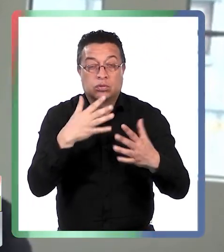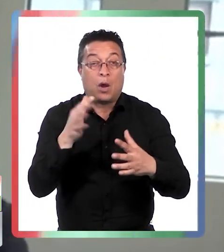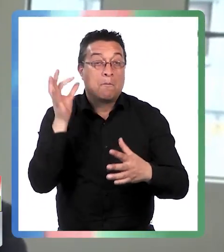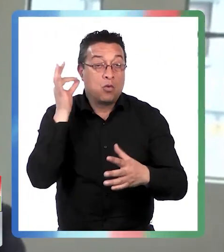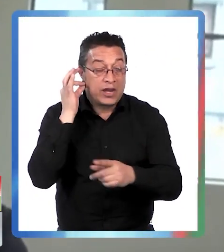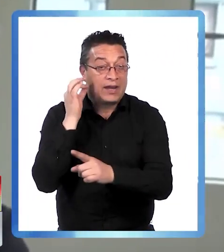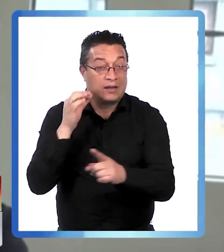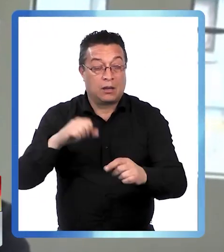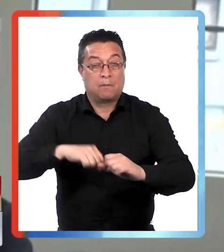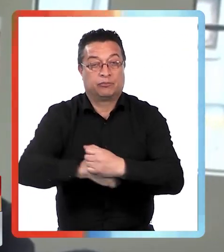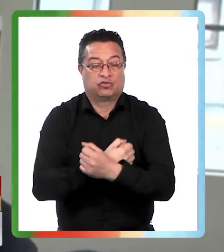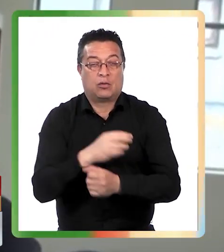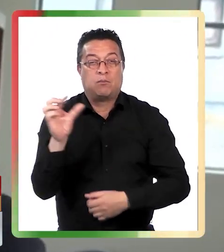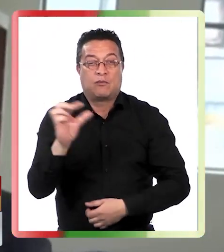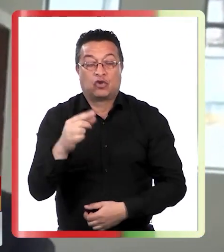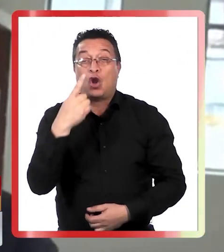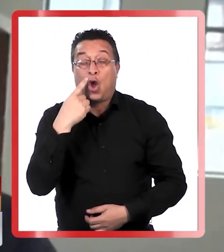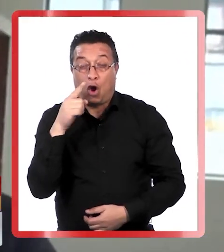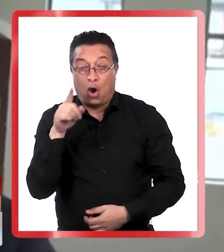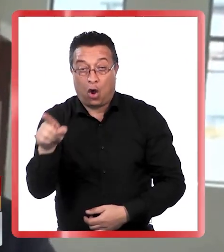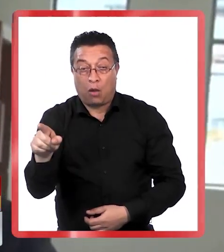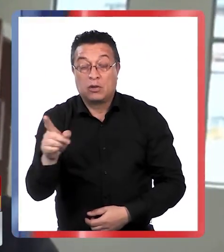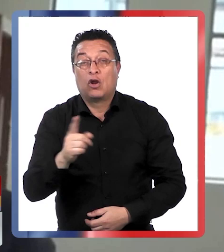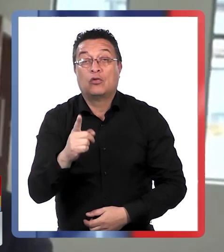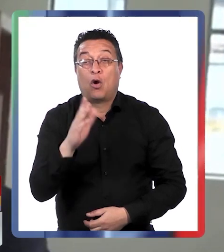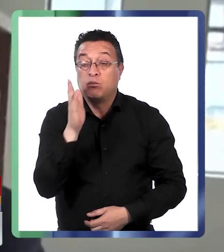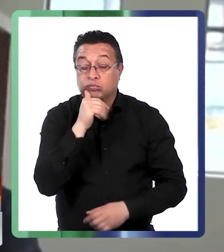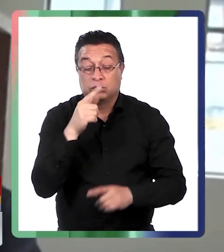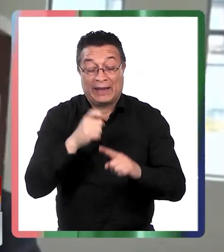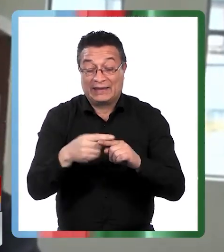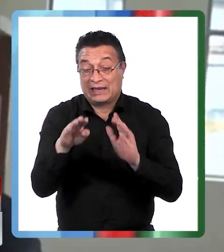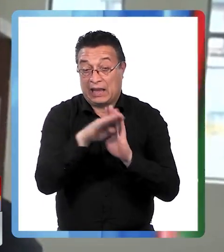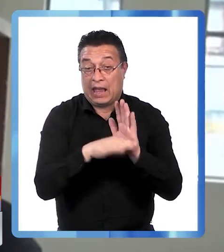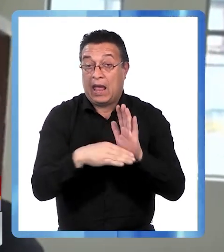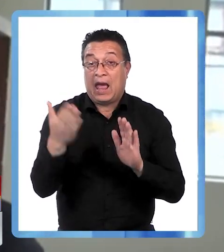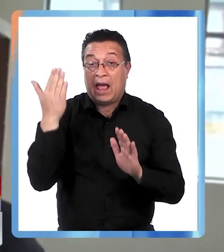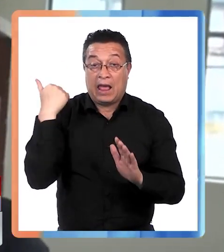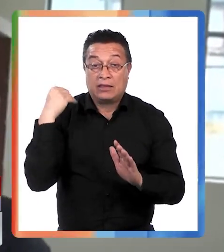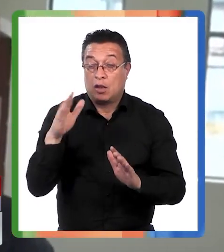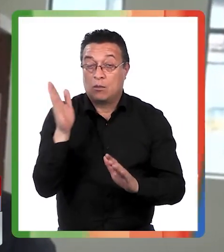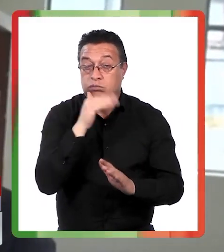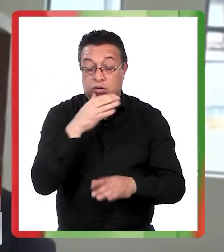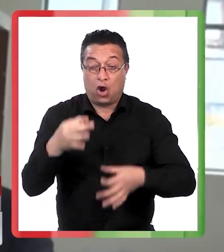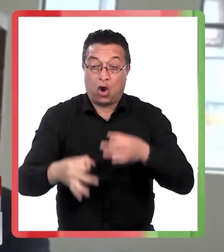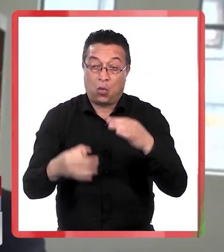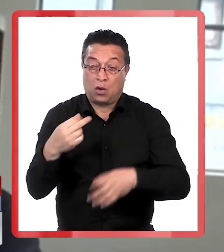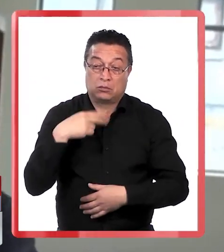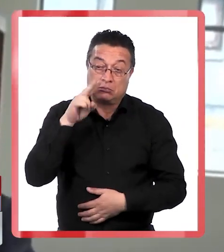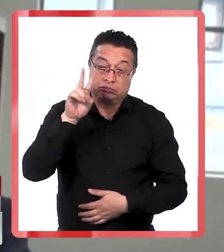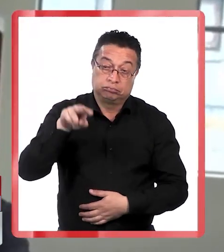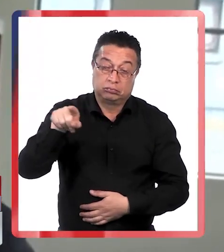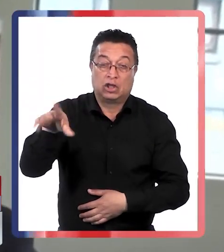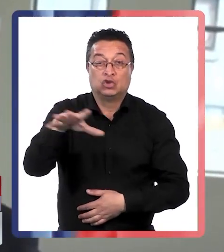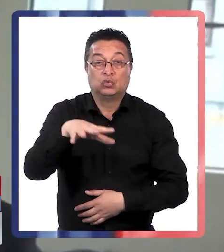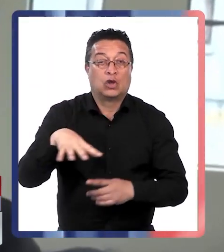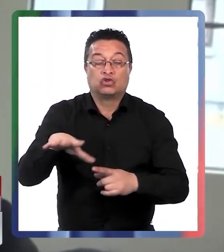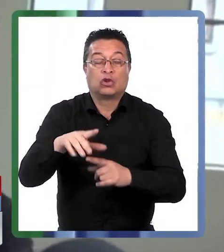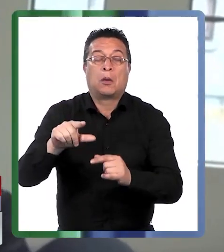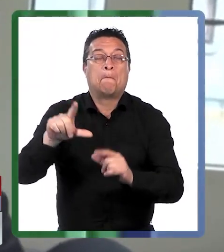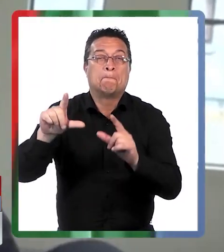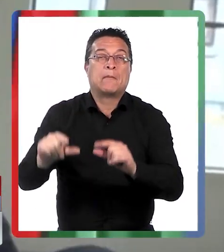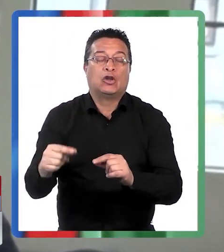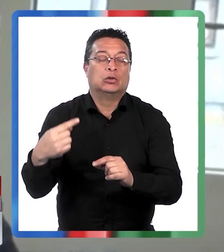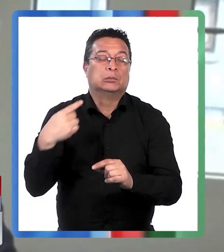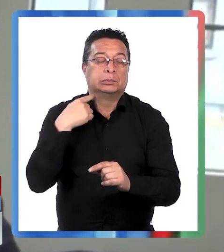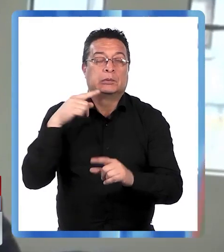van a quedar las mujeres en prisión y el sujeto quedó por no tener antecedentes porque el juez consideró que su situación es